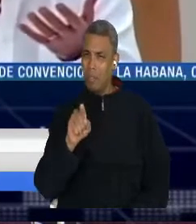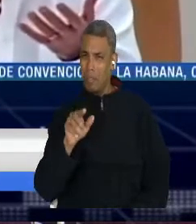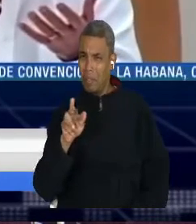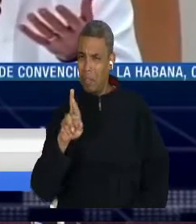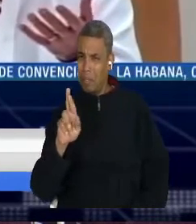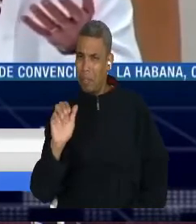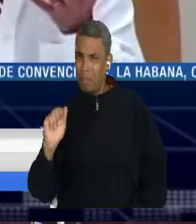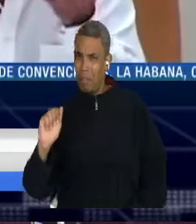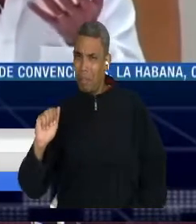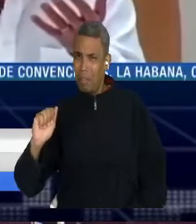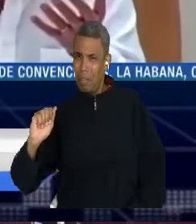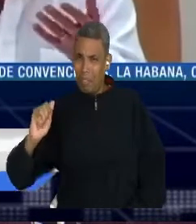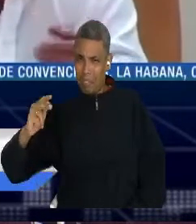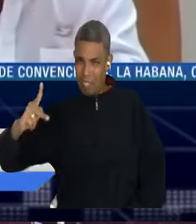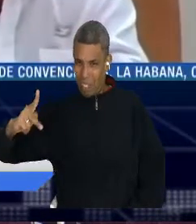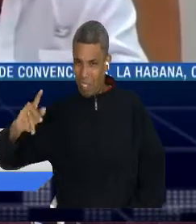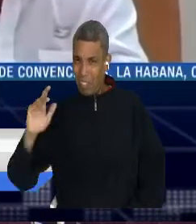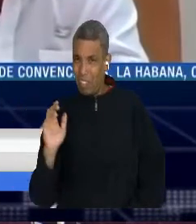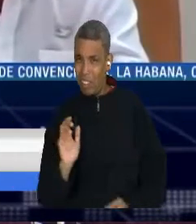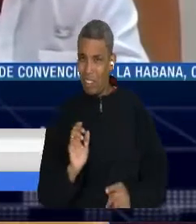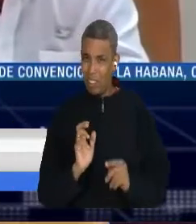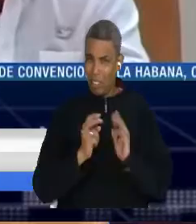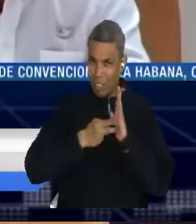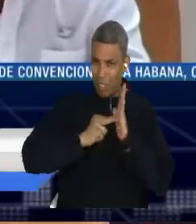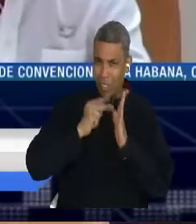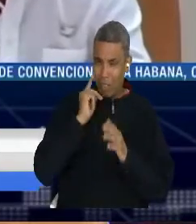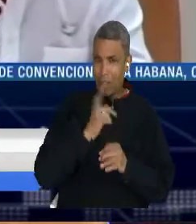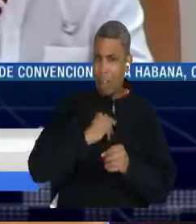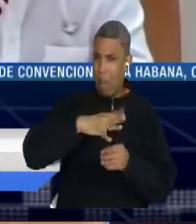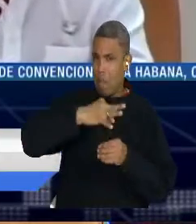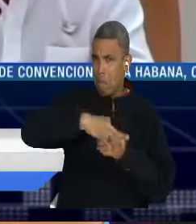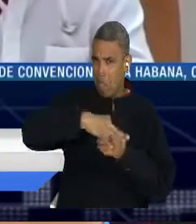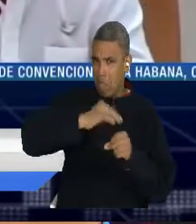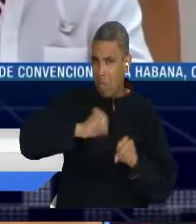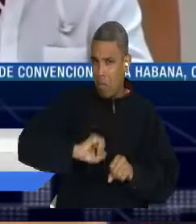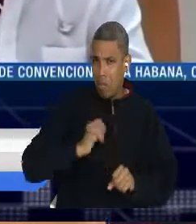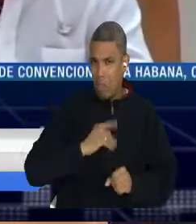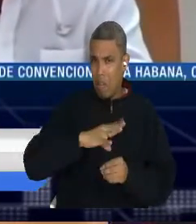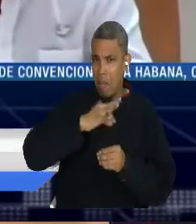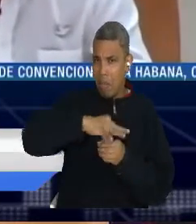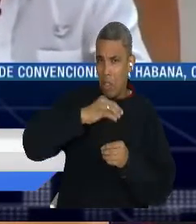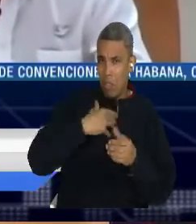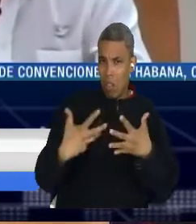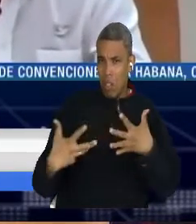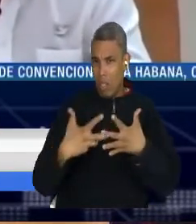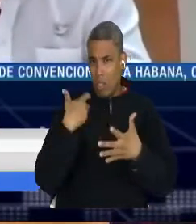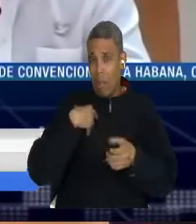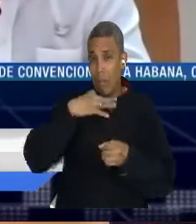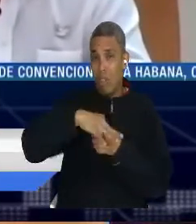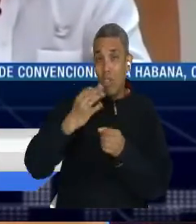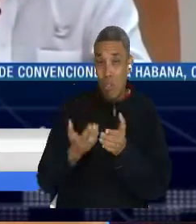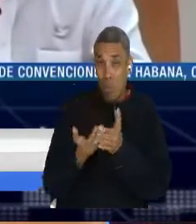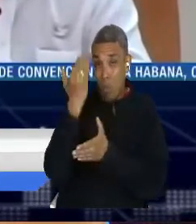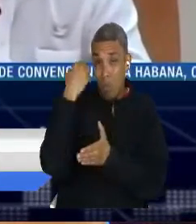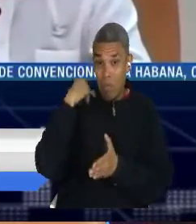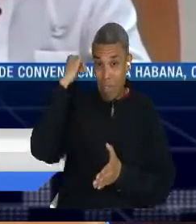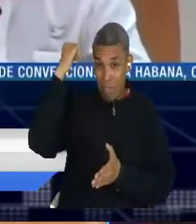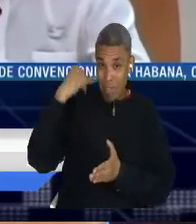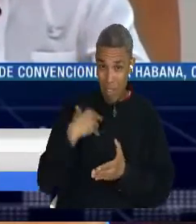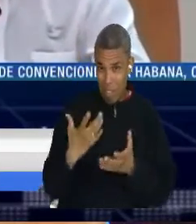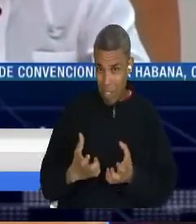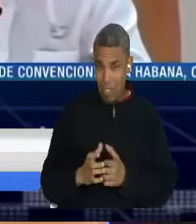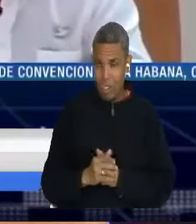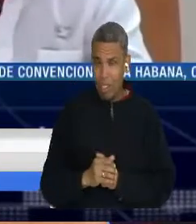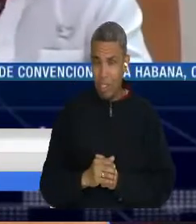tocado en el tema de participación política en La Habana, pero con unos condimentos allí que pueden crear alguna